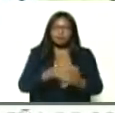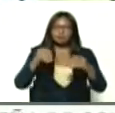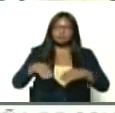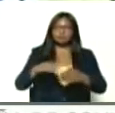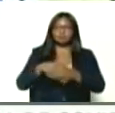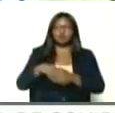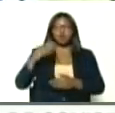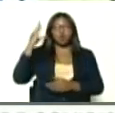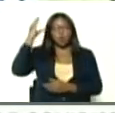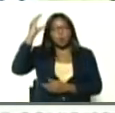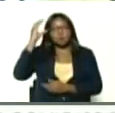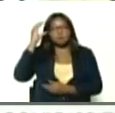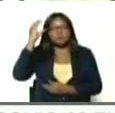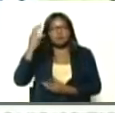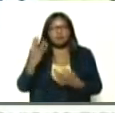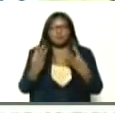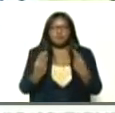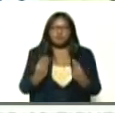consciente,